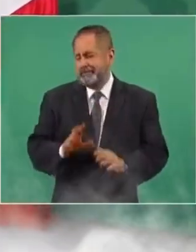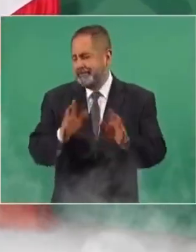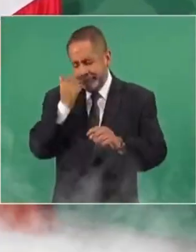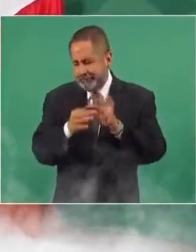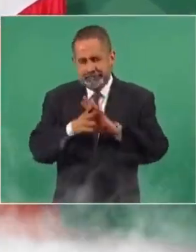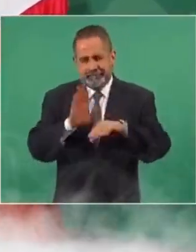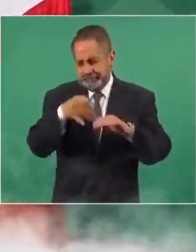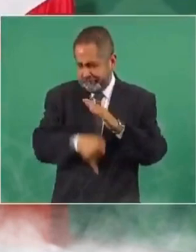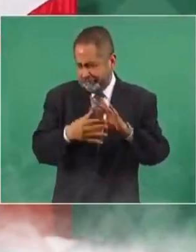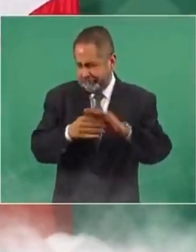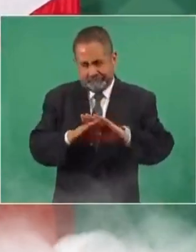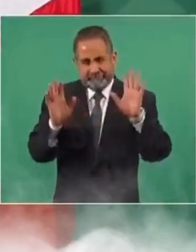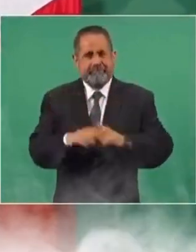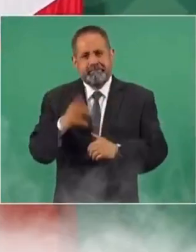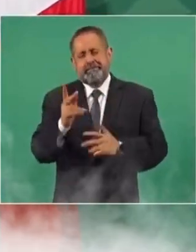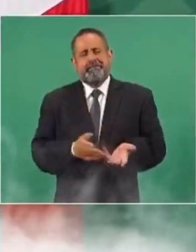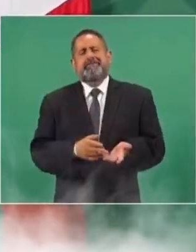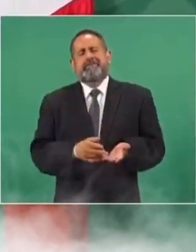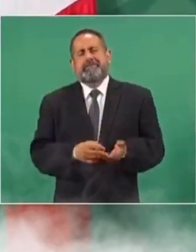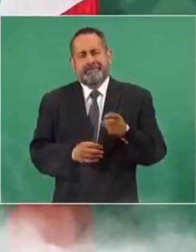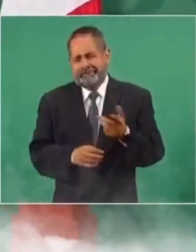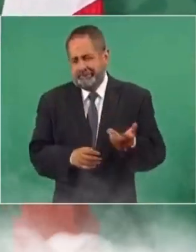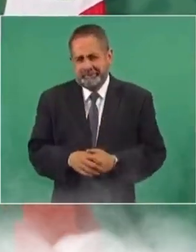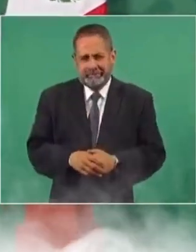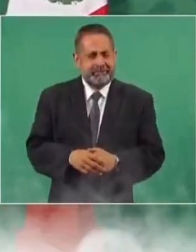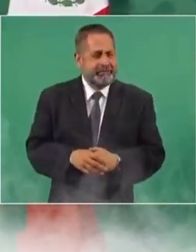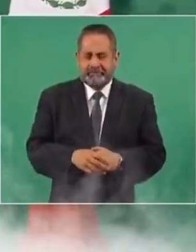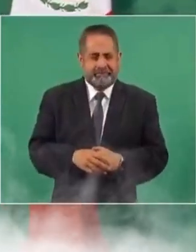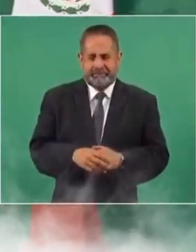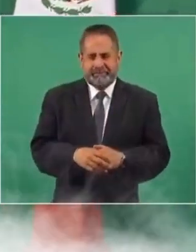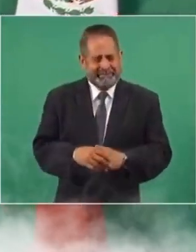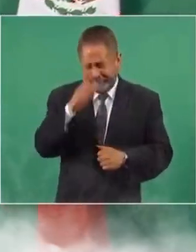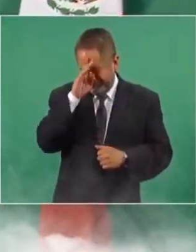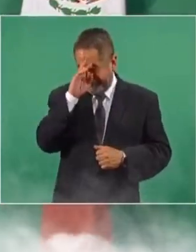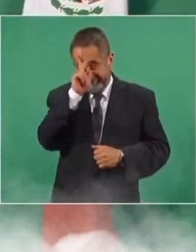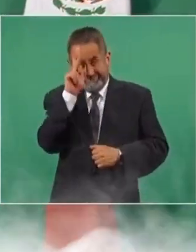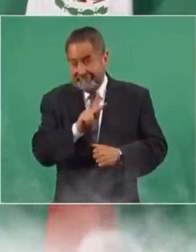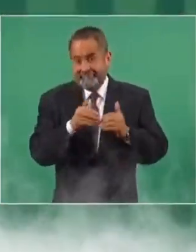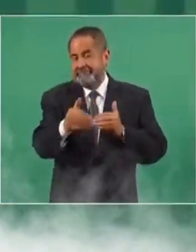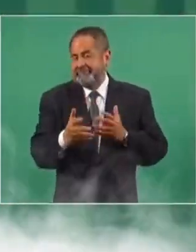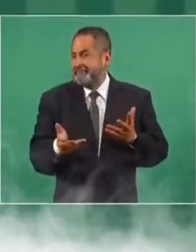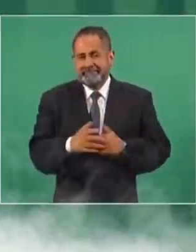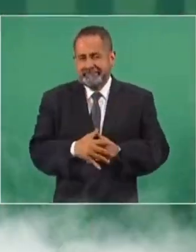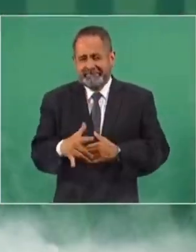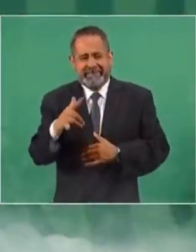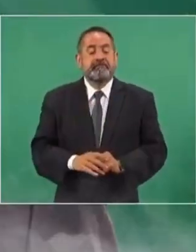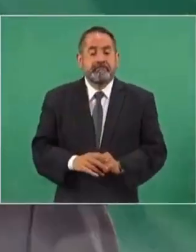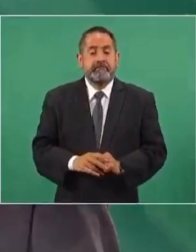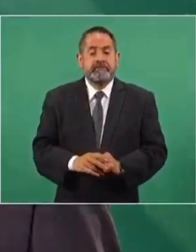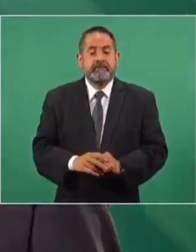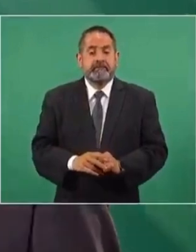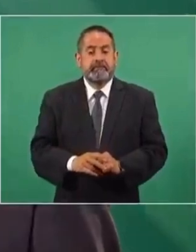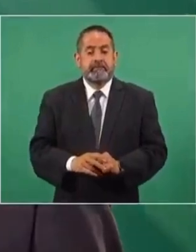quiero meterme en Honduras, pero está lo que le sigue de raro.